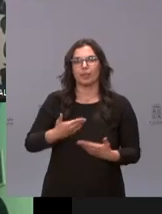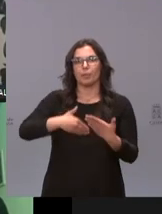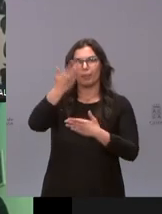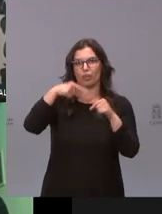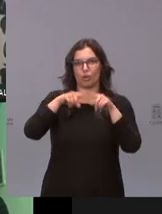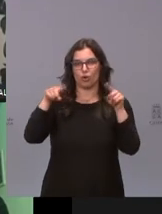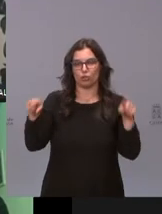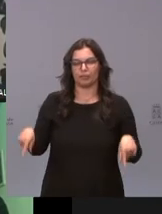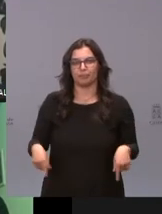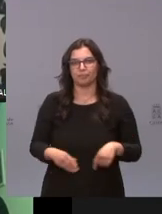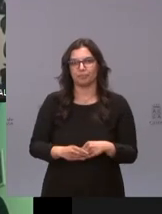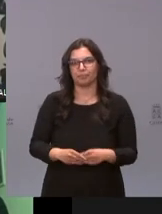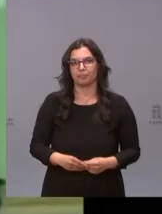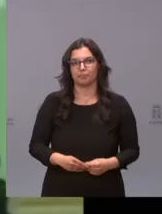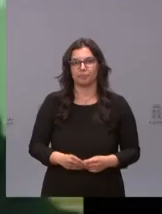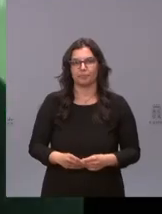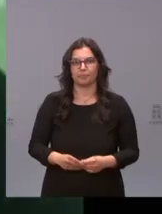Castilla cuando quieras